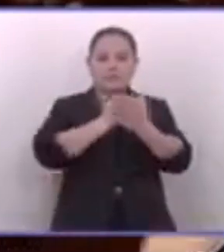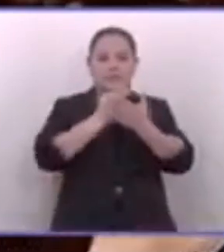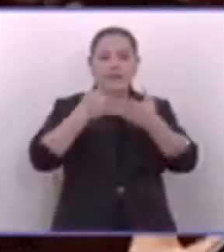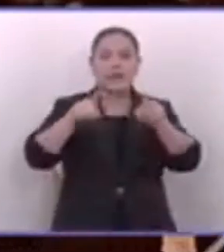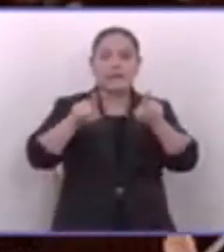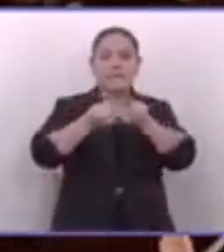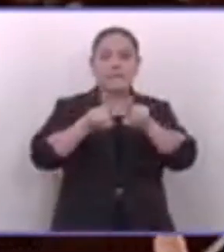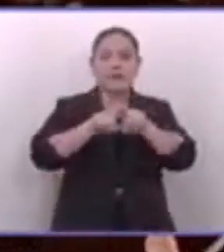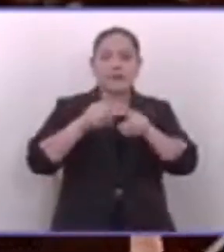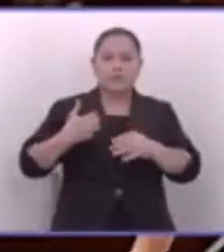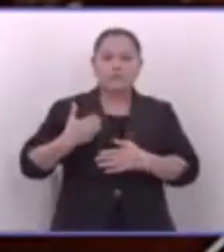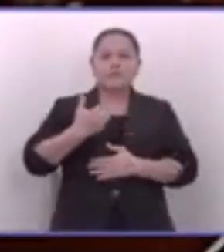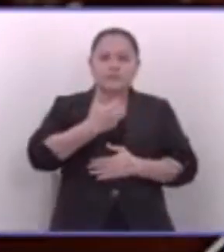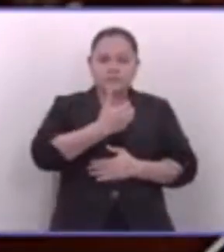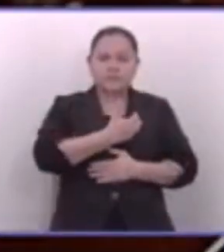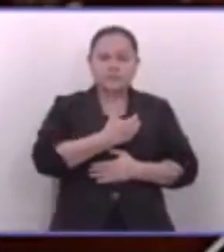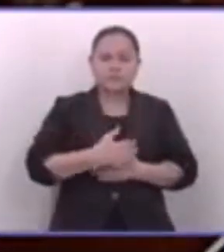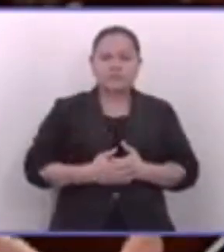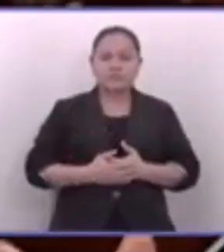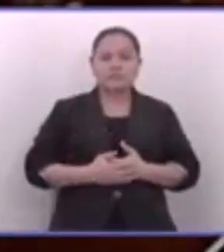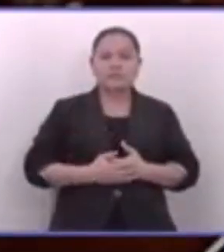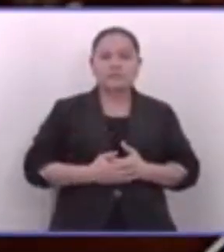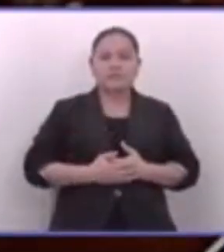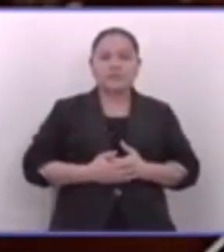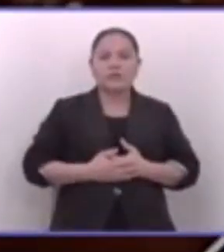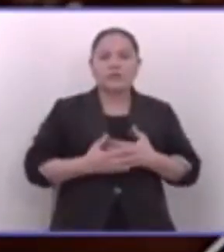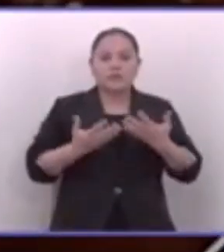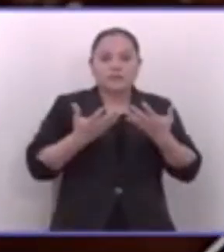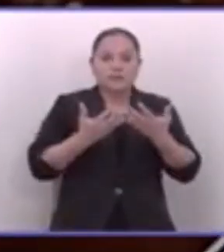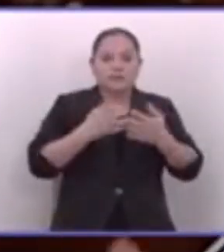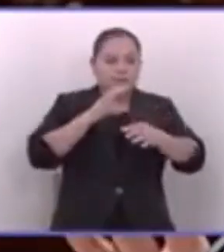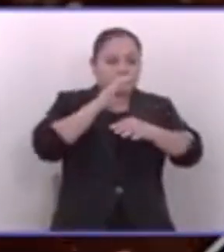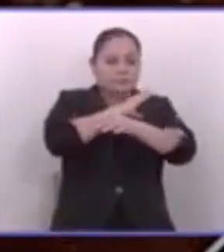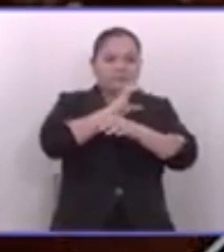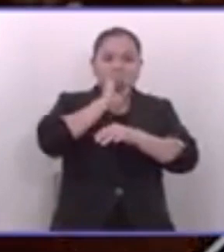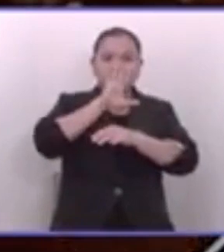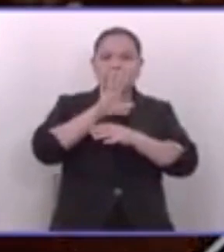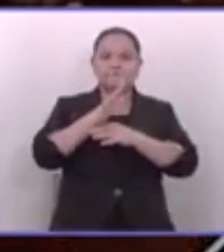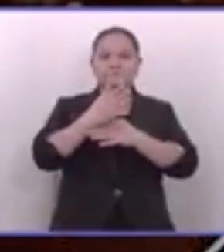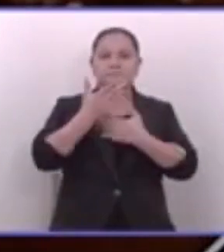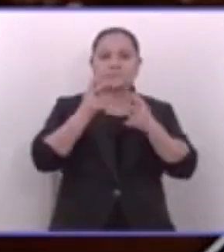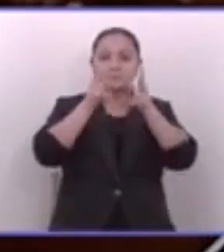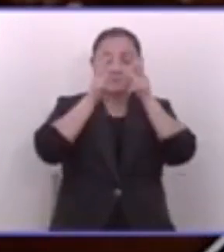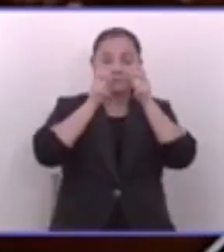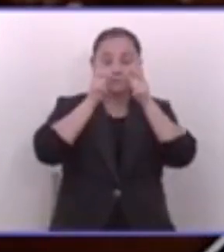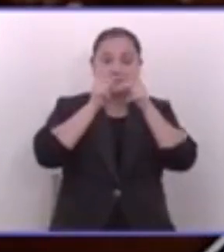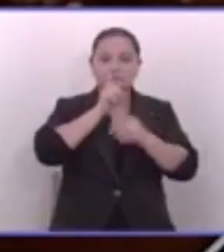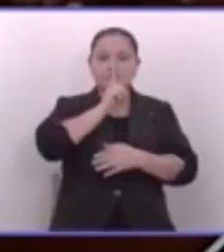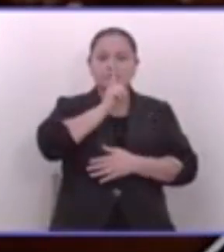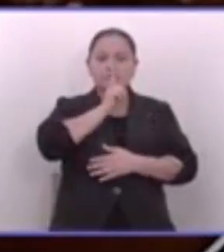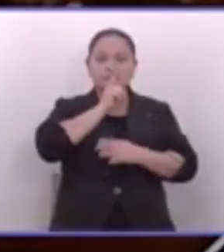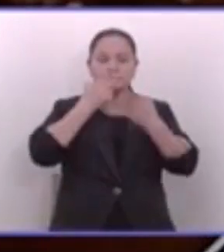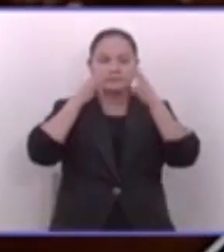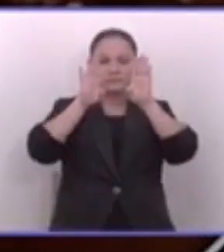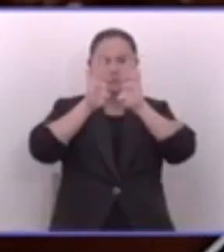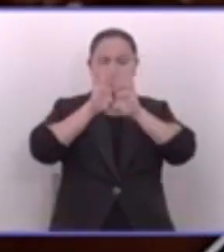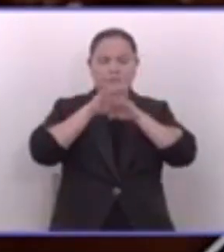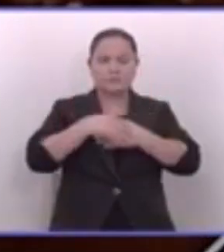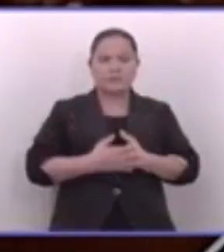hermanos de todos nosotros. Las autoridades no escuchan, guardan silencio. Mientras tanto,